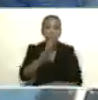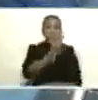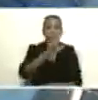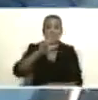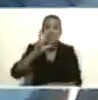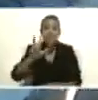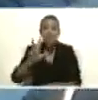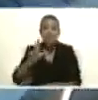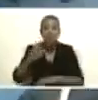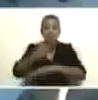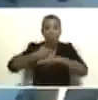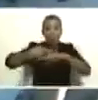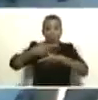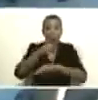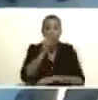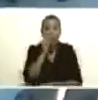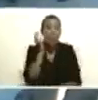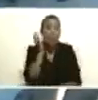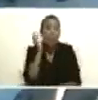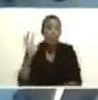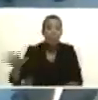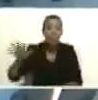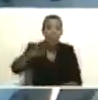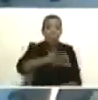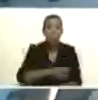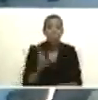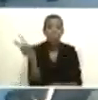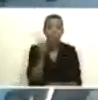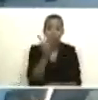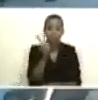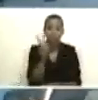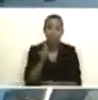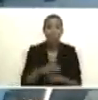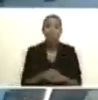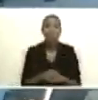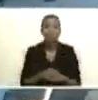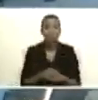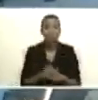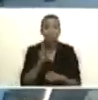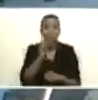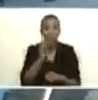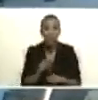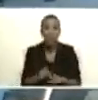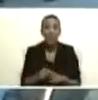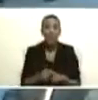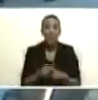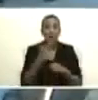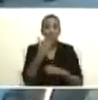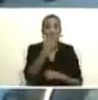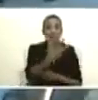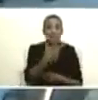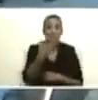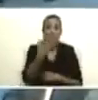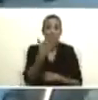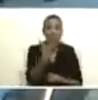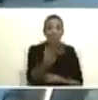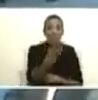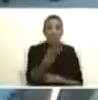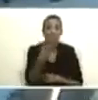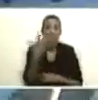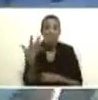gobernadores y gobernadoras de nuestro país a los 335